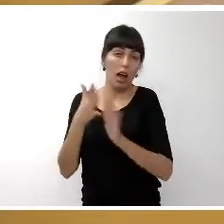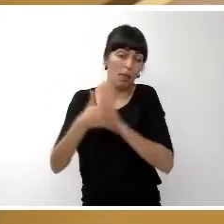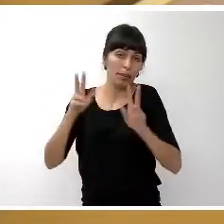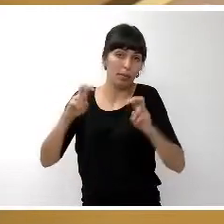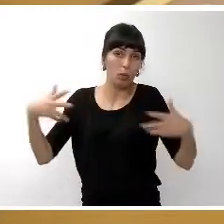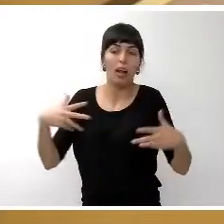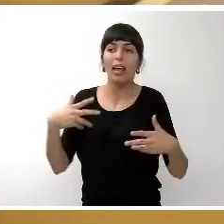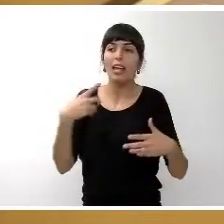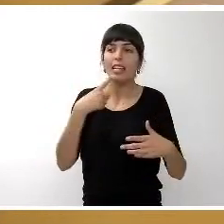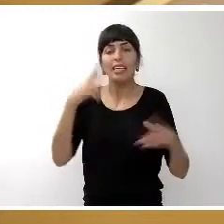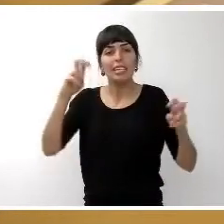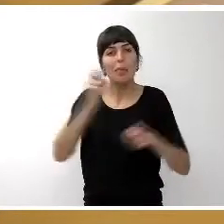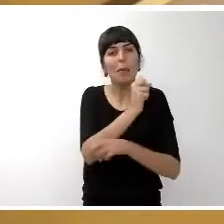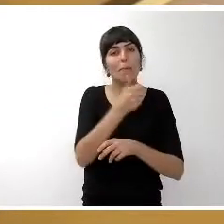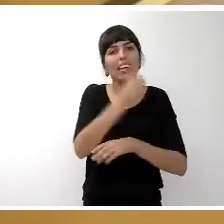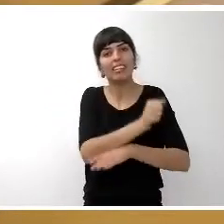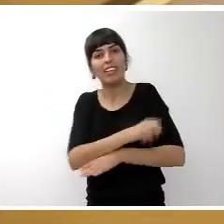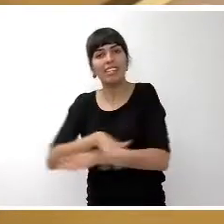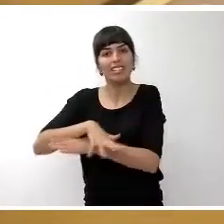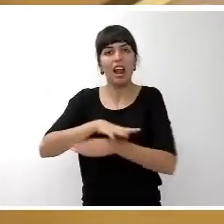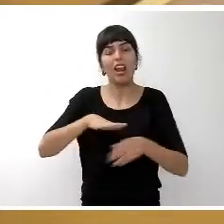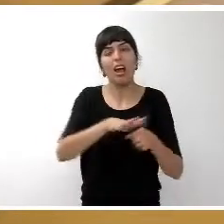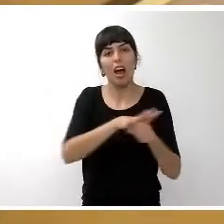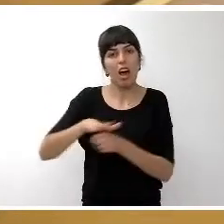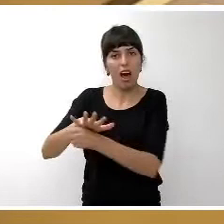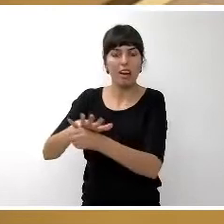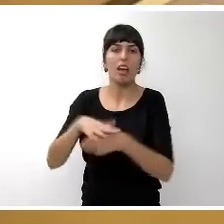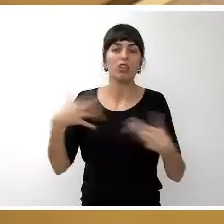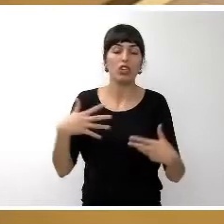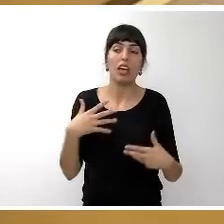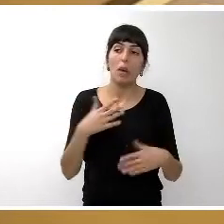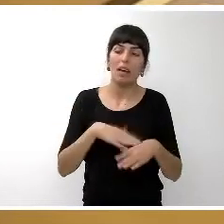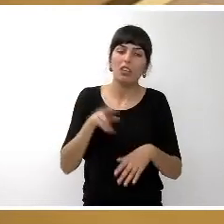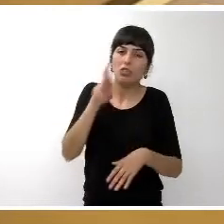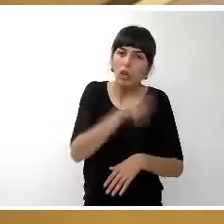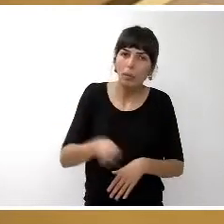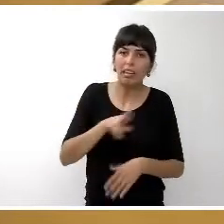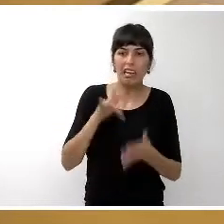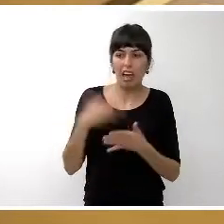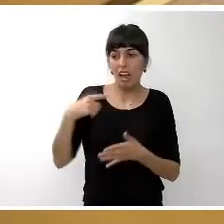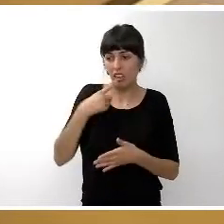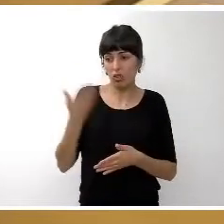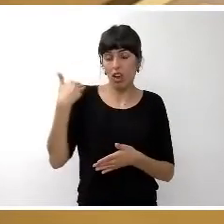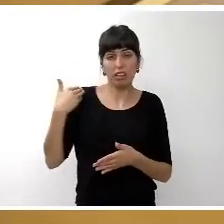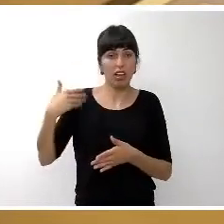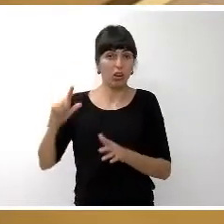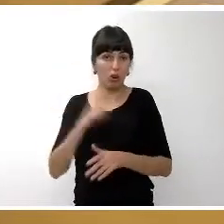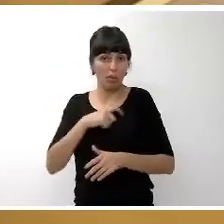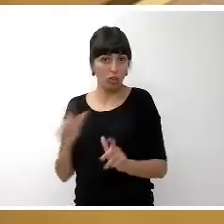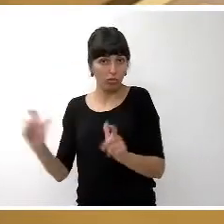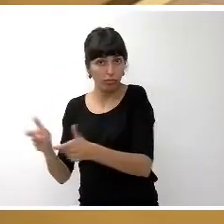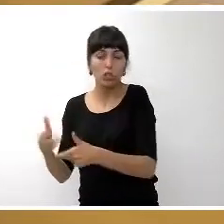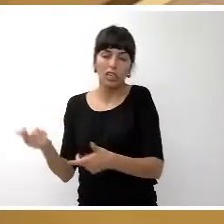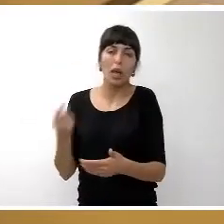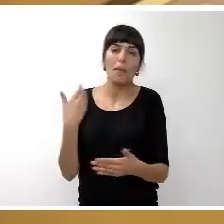y redistribución de determinado personal. Con lo cual, para no repetirnos de lo dicho ya en la propia comisión, le pedimos a la secretaría que